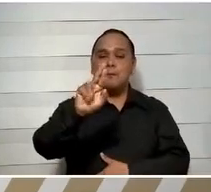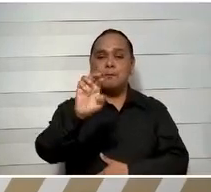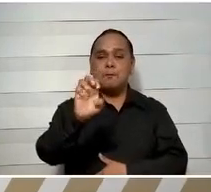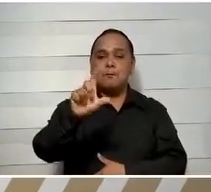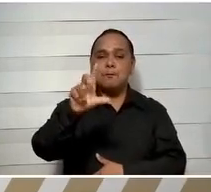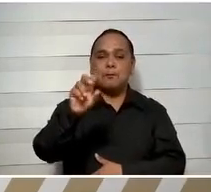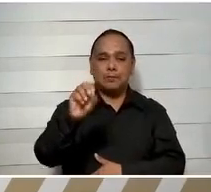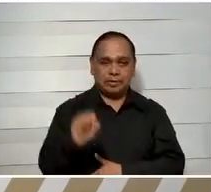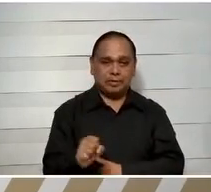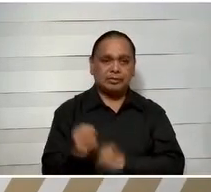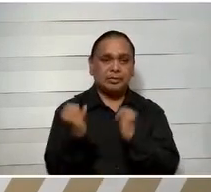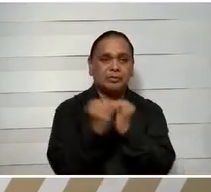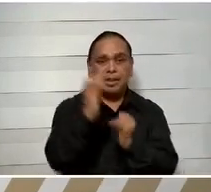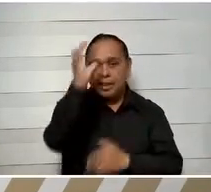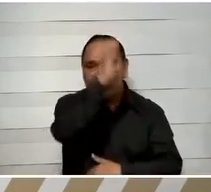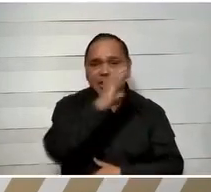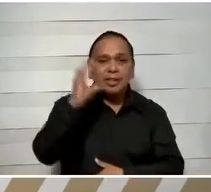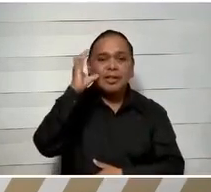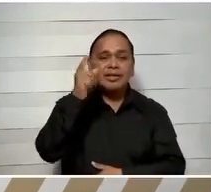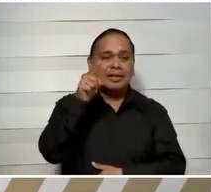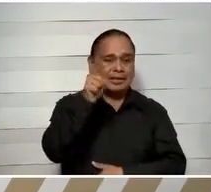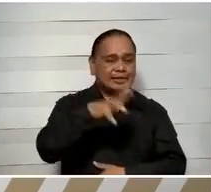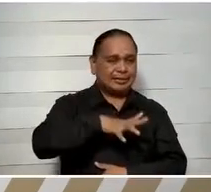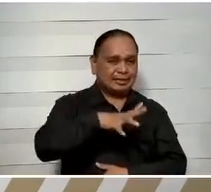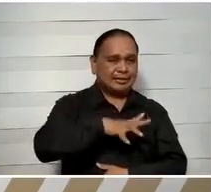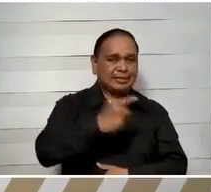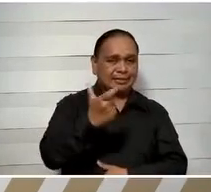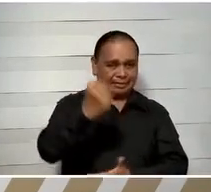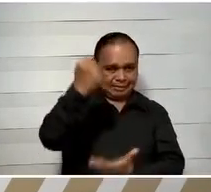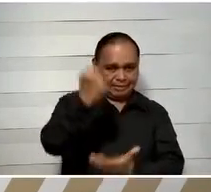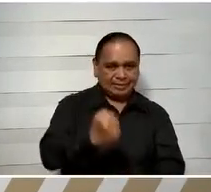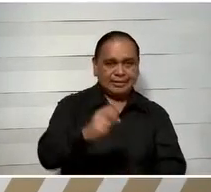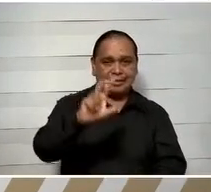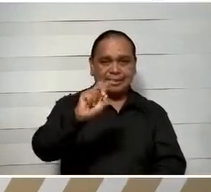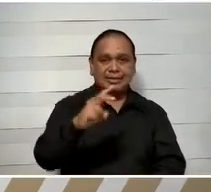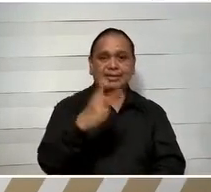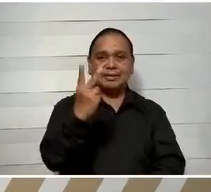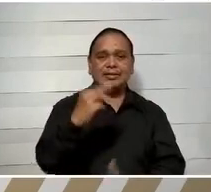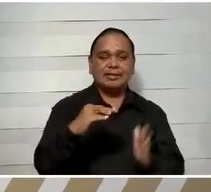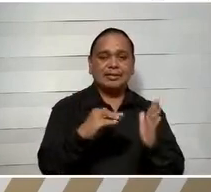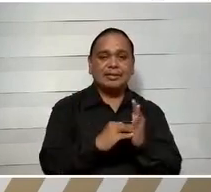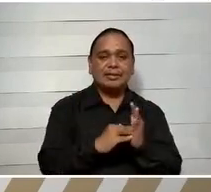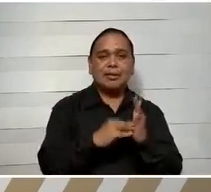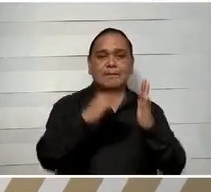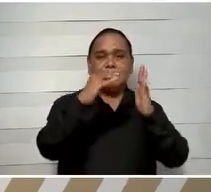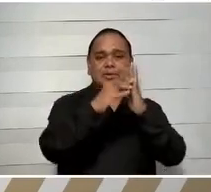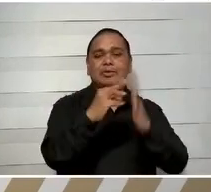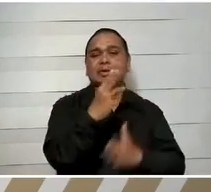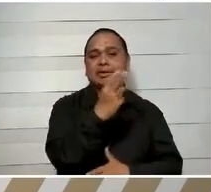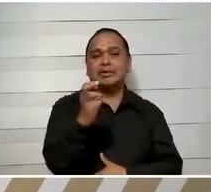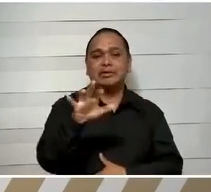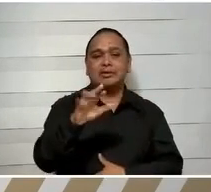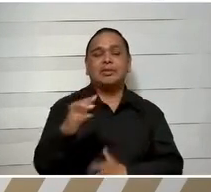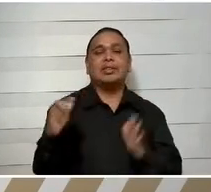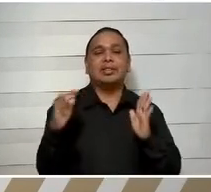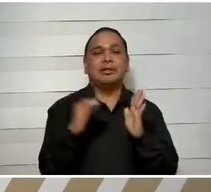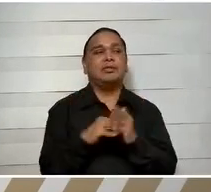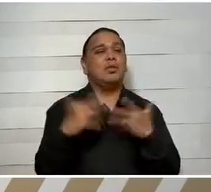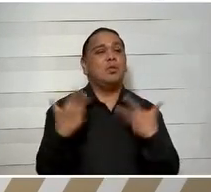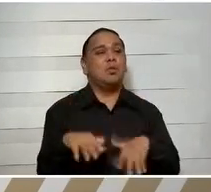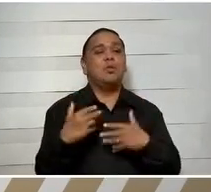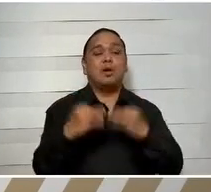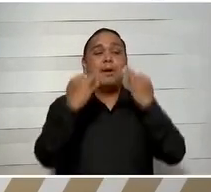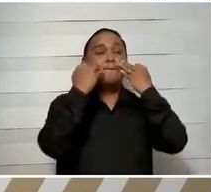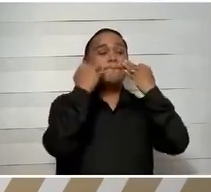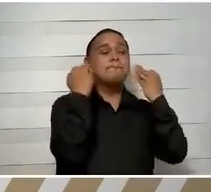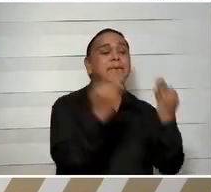Agropecuario de Calakmul con una inversión superó a los 32 millones, los 350 mil pesos y pues vea, es bastante obvio